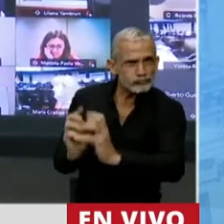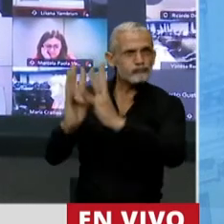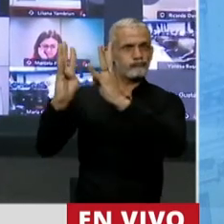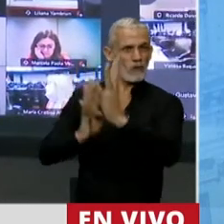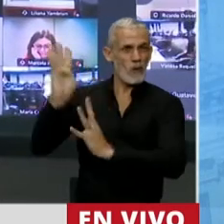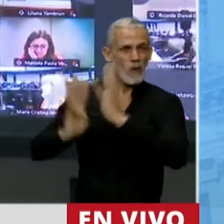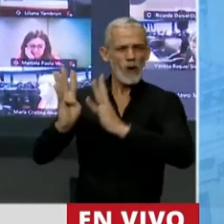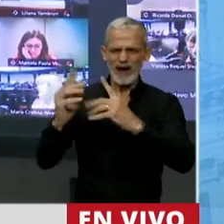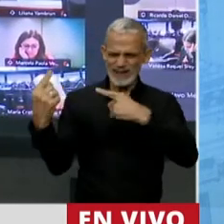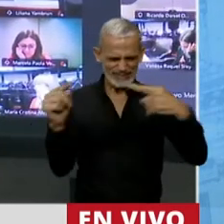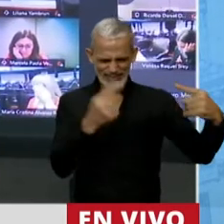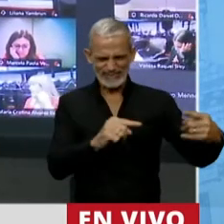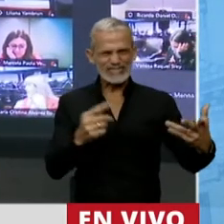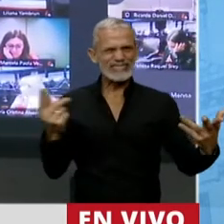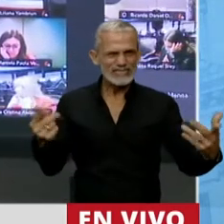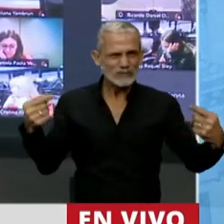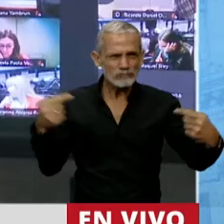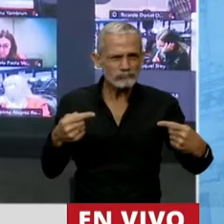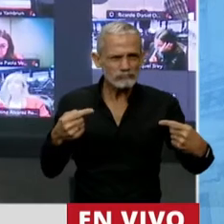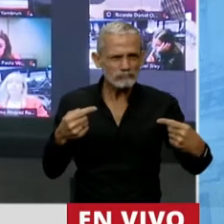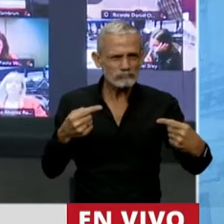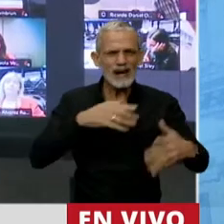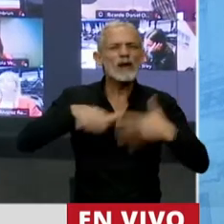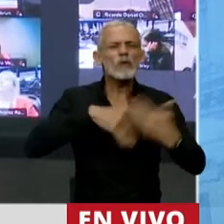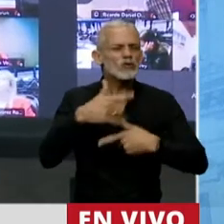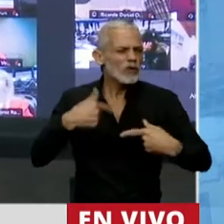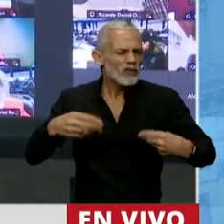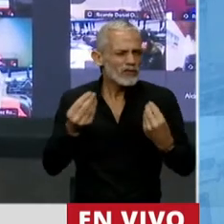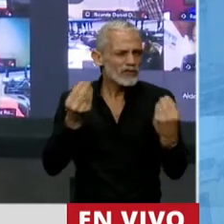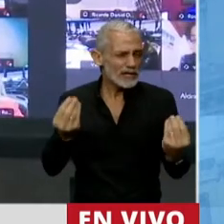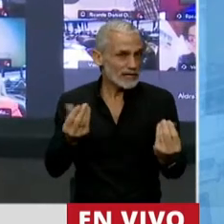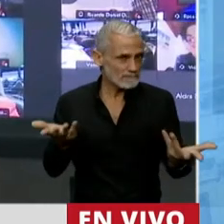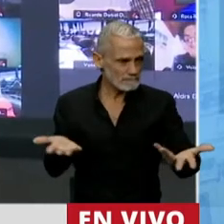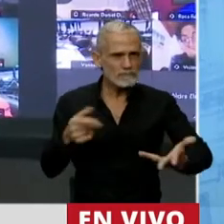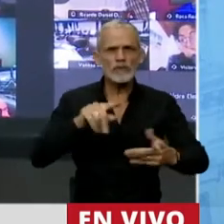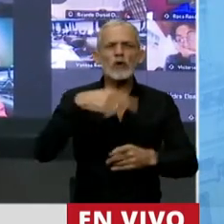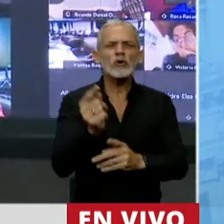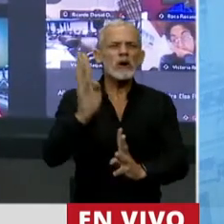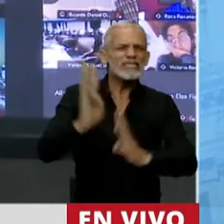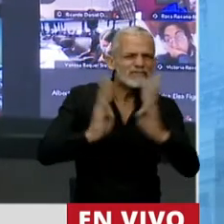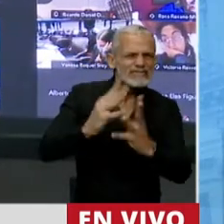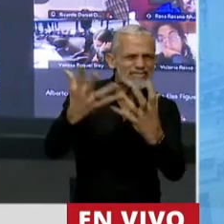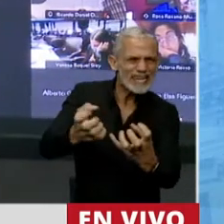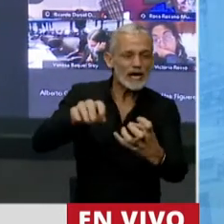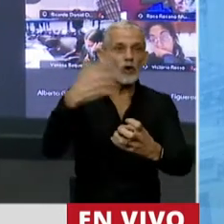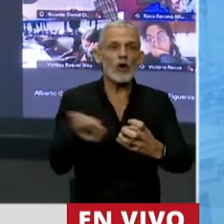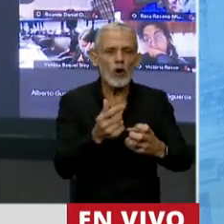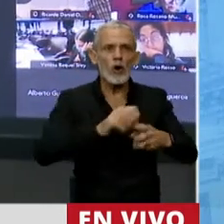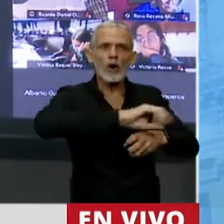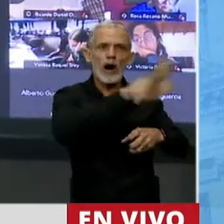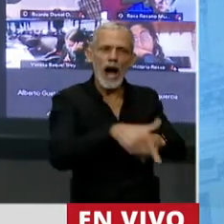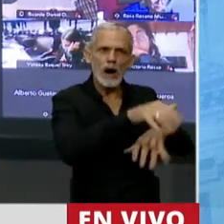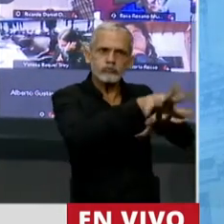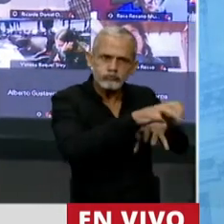verdadera contrarrevolución. Y en el otro aspecto, lo que es pastizales, explotaciones agropecuarias,